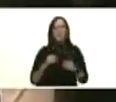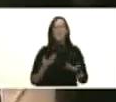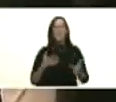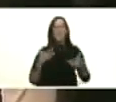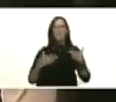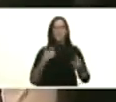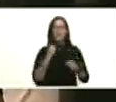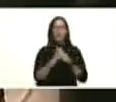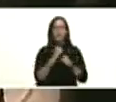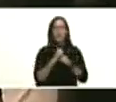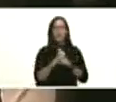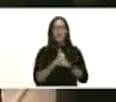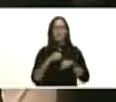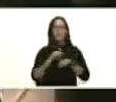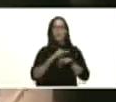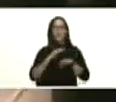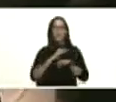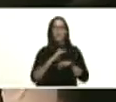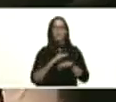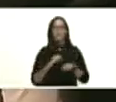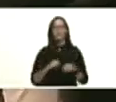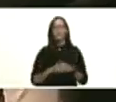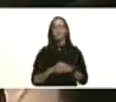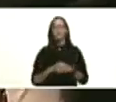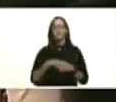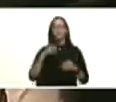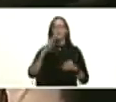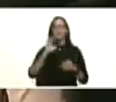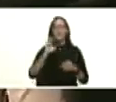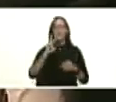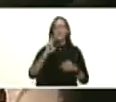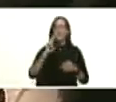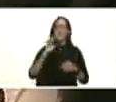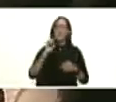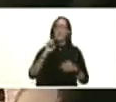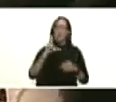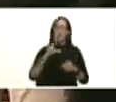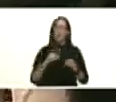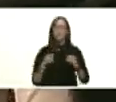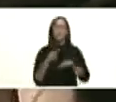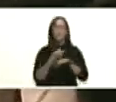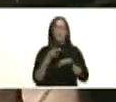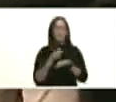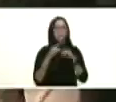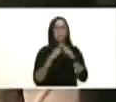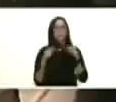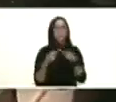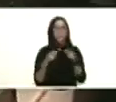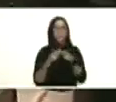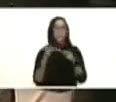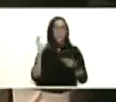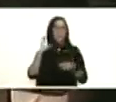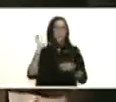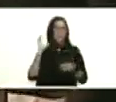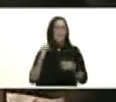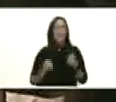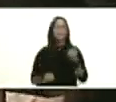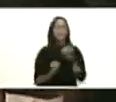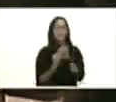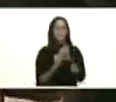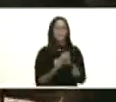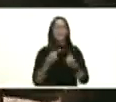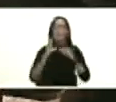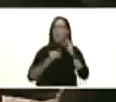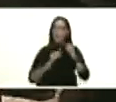con el ministro Reverol los gobernadores todo el equipo que ha venido de Caracas a apoyarnos conversábamos sobre la nueva